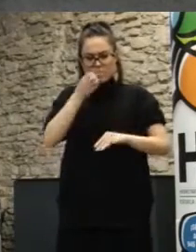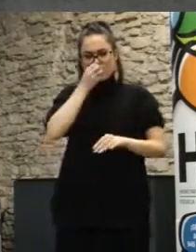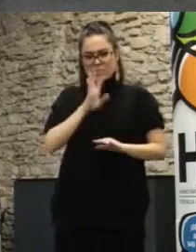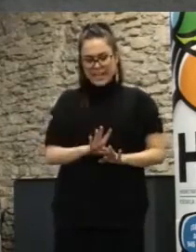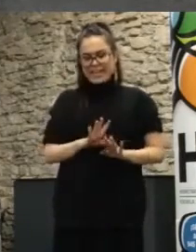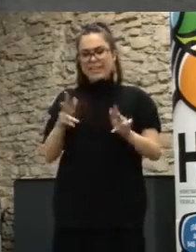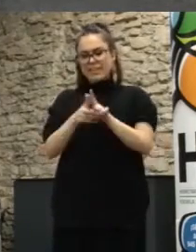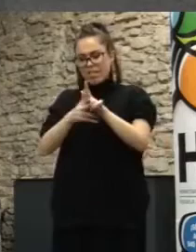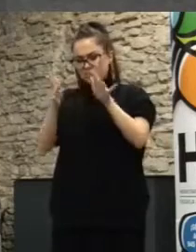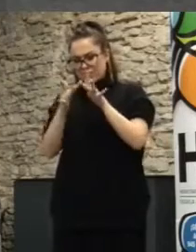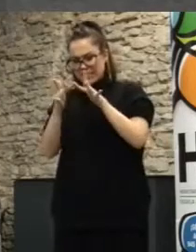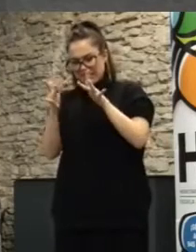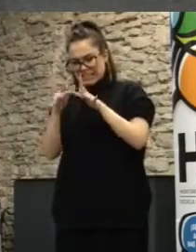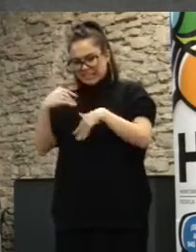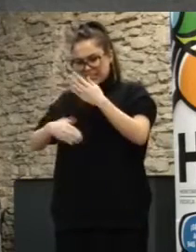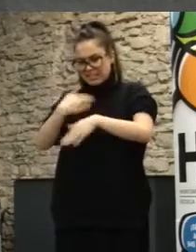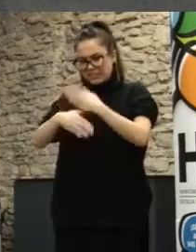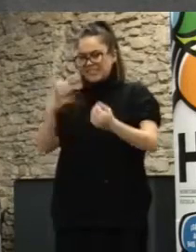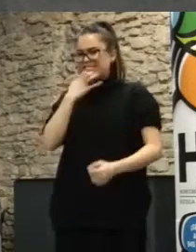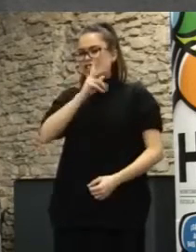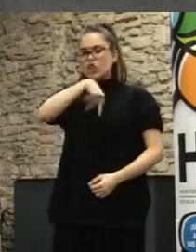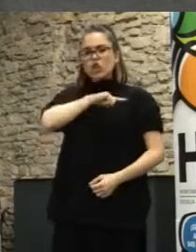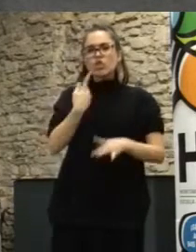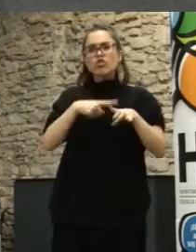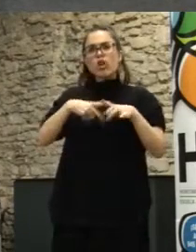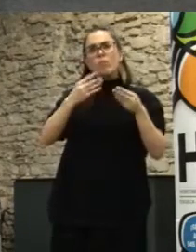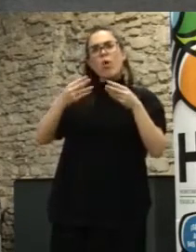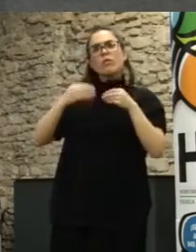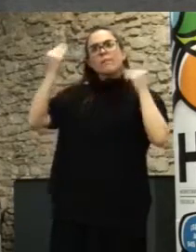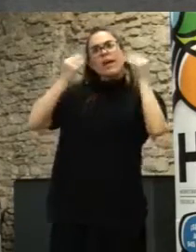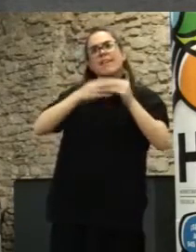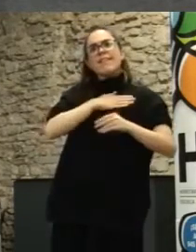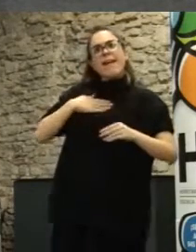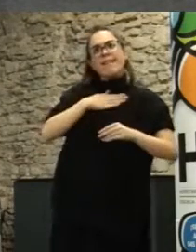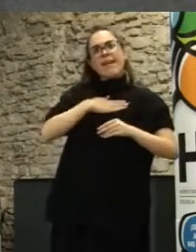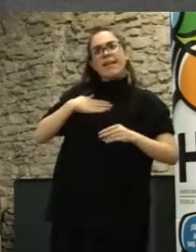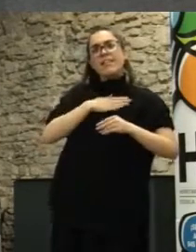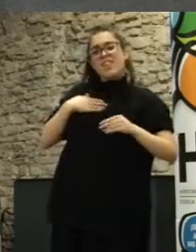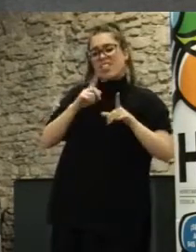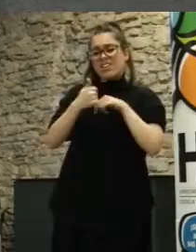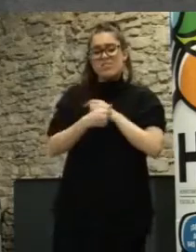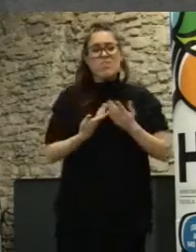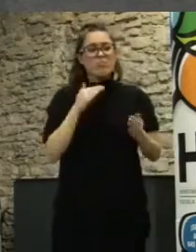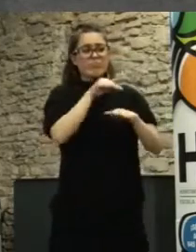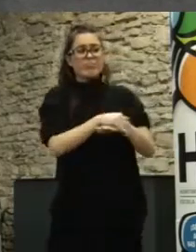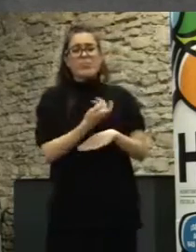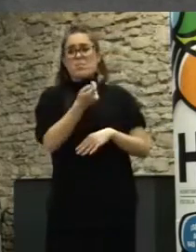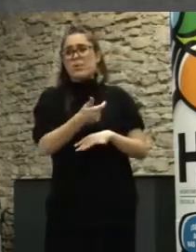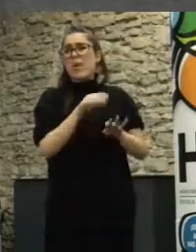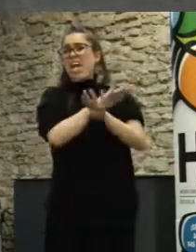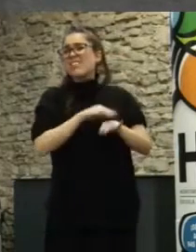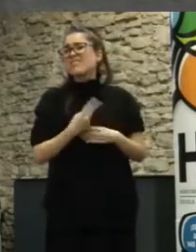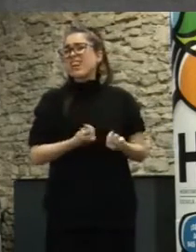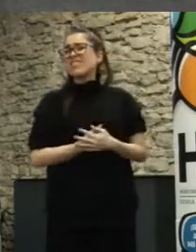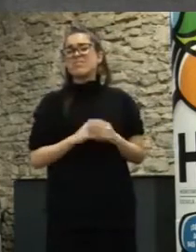porque si creamos unas expectativas muy superiores a las que luego se van a encontrar pues lo que estamos haciendo es desincentivar la